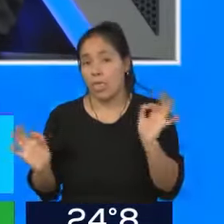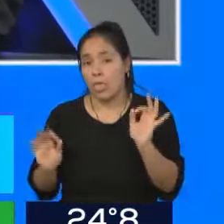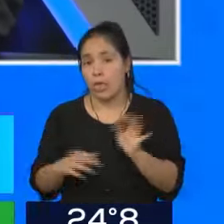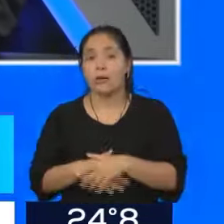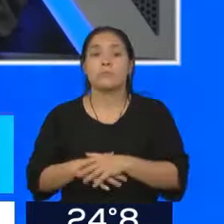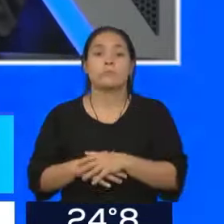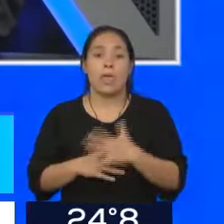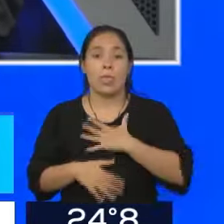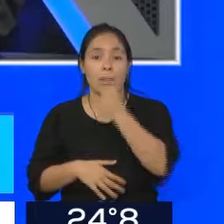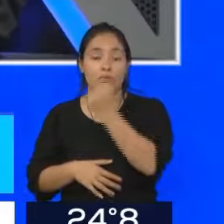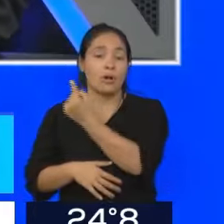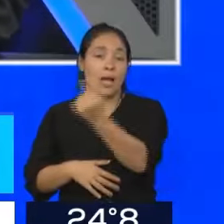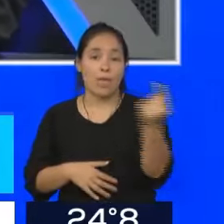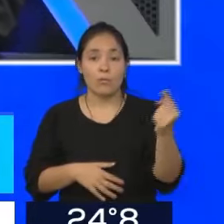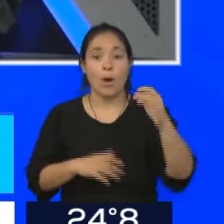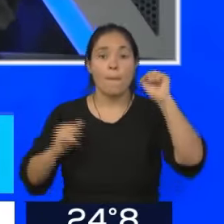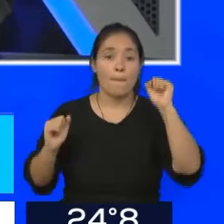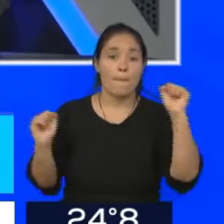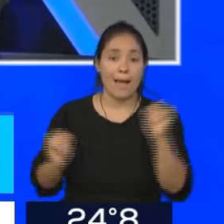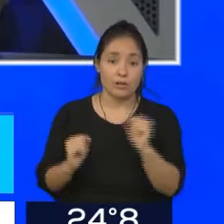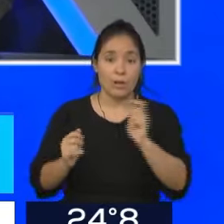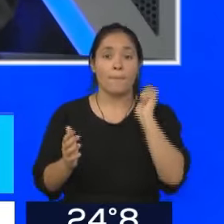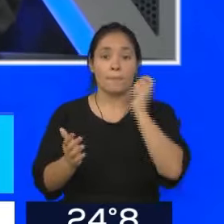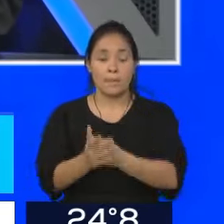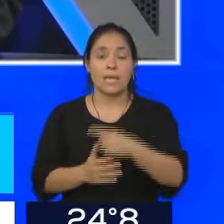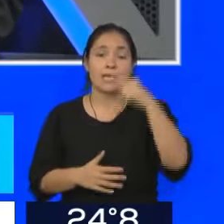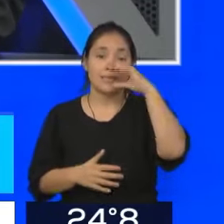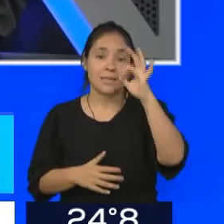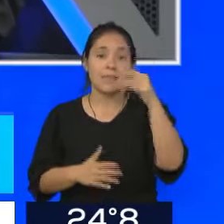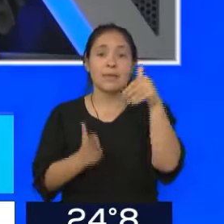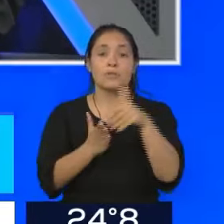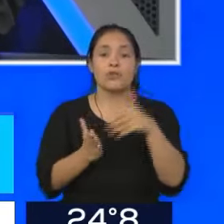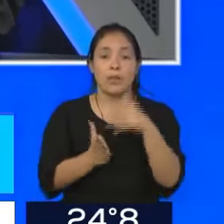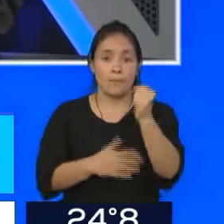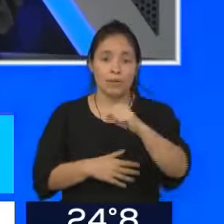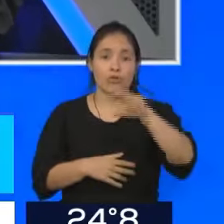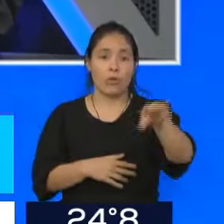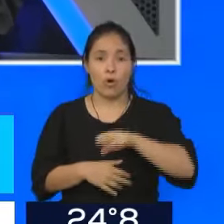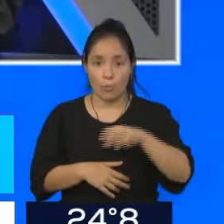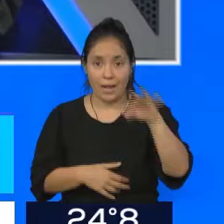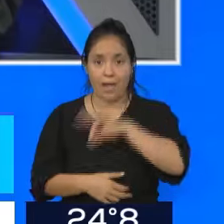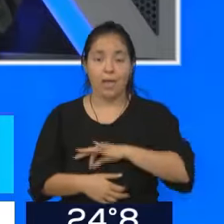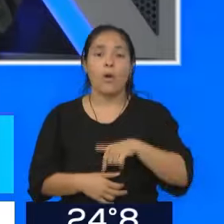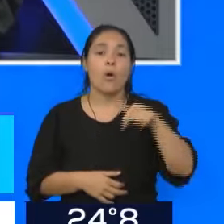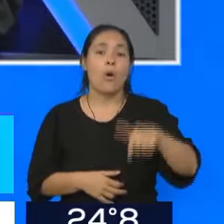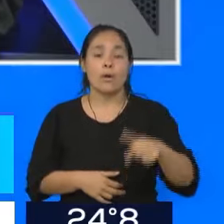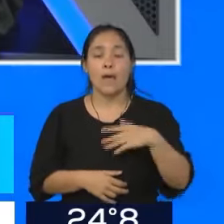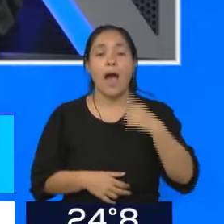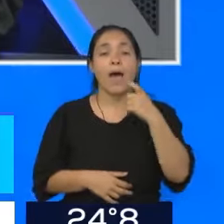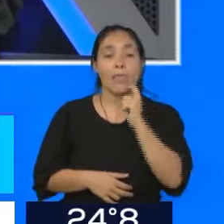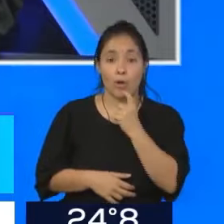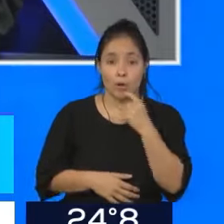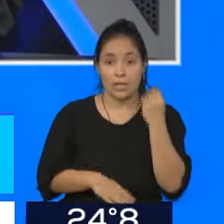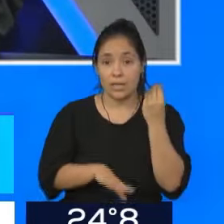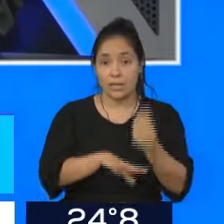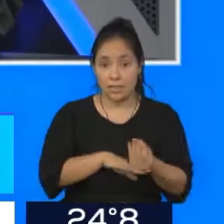a cobrar a partir de mayo la friolera de 70 millones de pesos. Hoy le preguntaron a Manuel Adorni, el vocero del